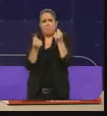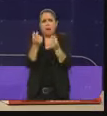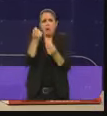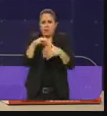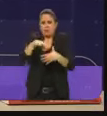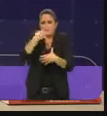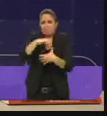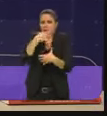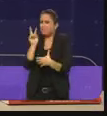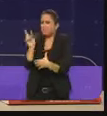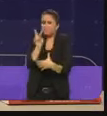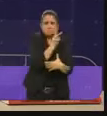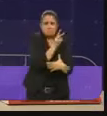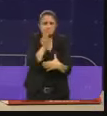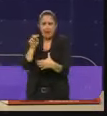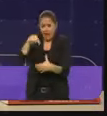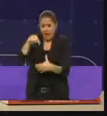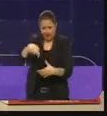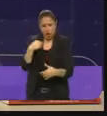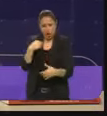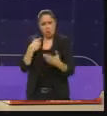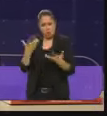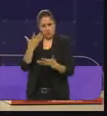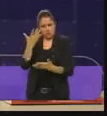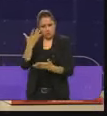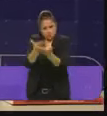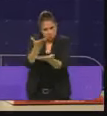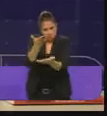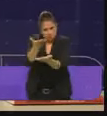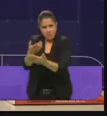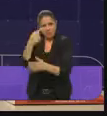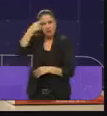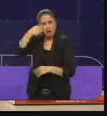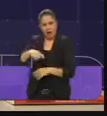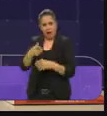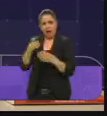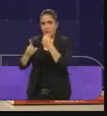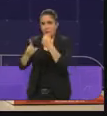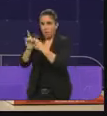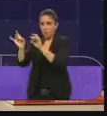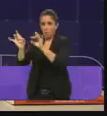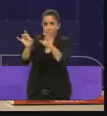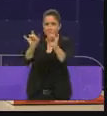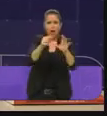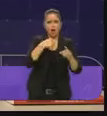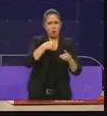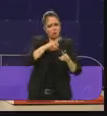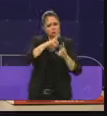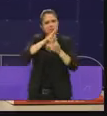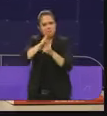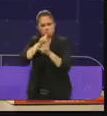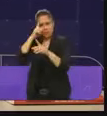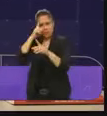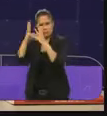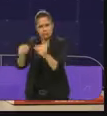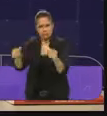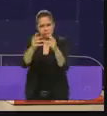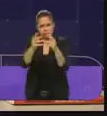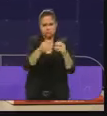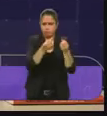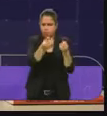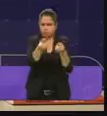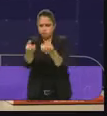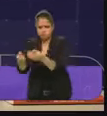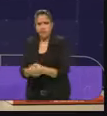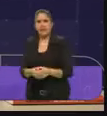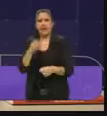para proponer y dar respuesta a los problemas que tiene esta ciudad con la seriedad que requiere el caso. Hoy